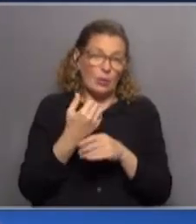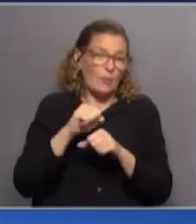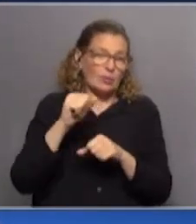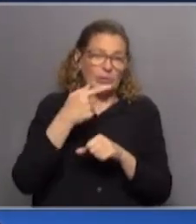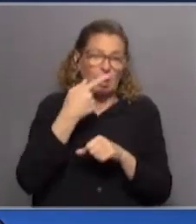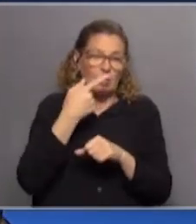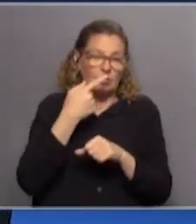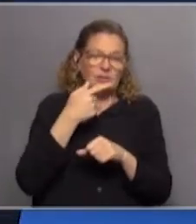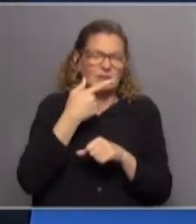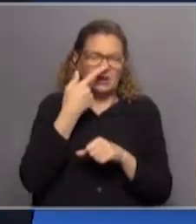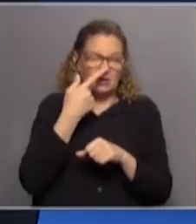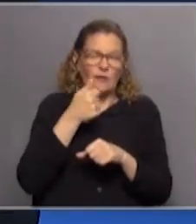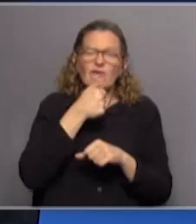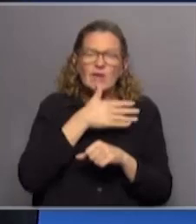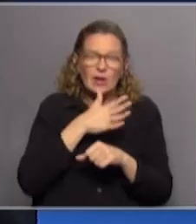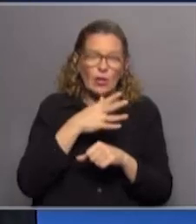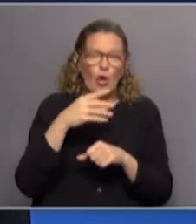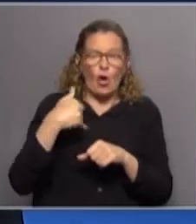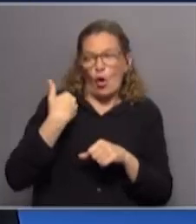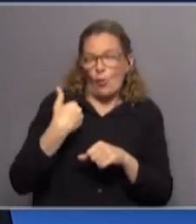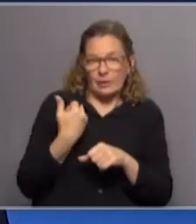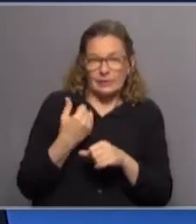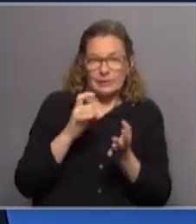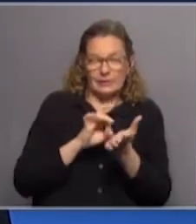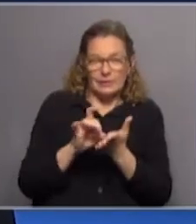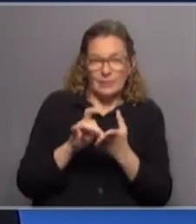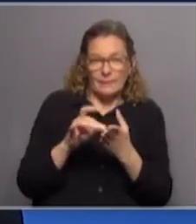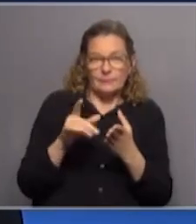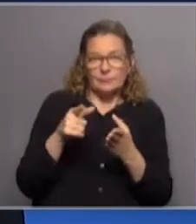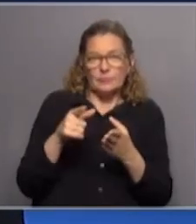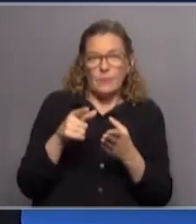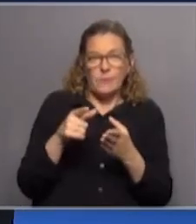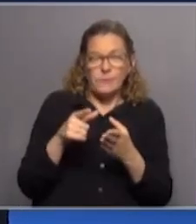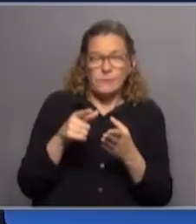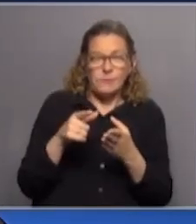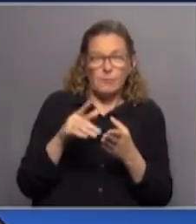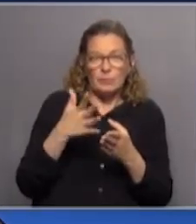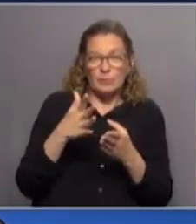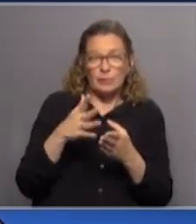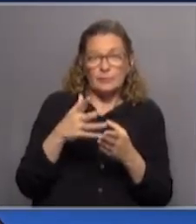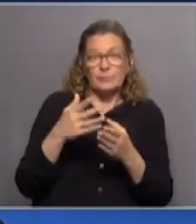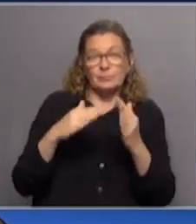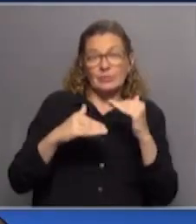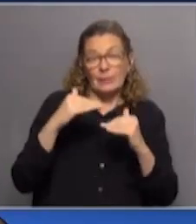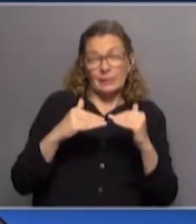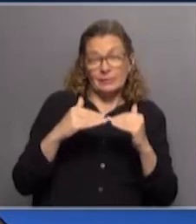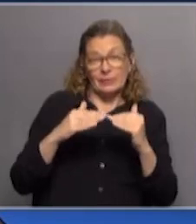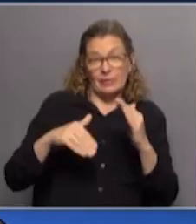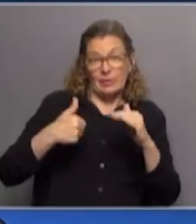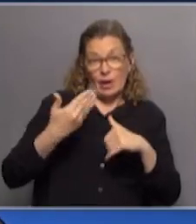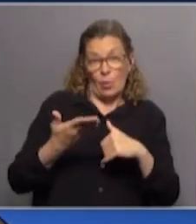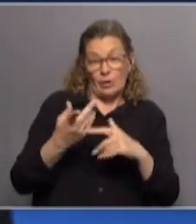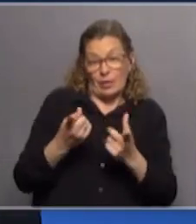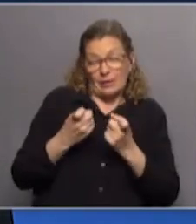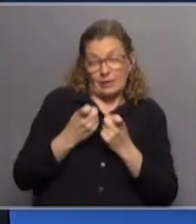joven o viejo, es el sistema el que recibe, yo le llamo con esta frase, cada quien aporta según sus ingresos y recibe de acuerdo a sus